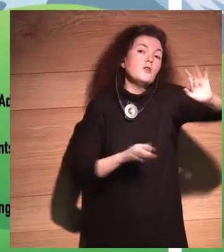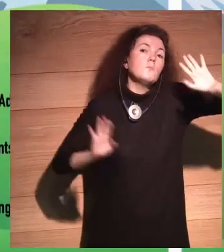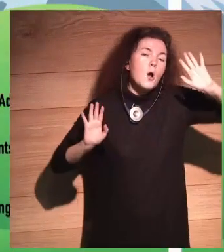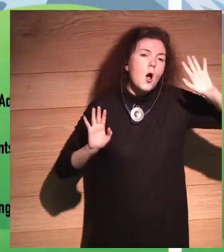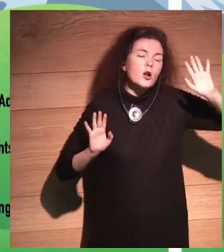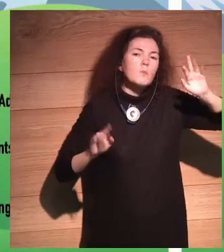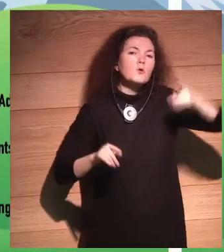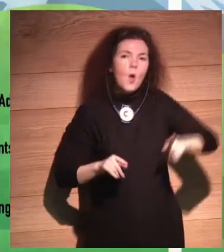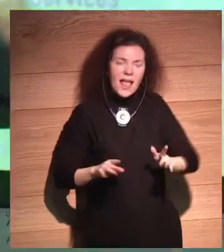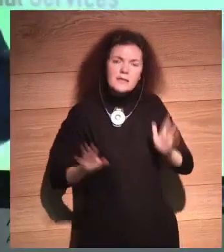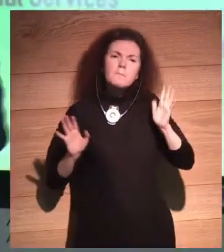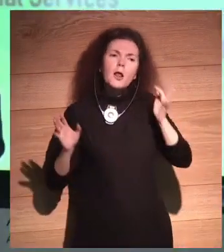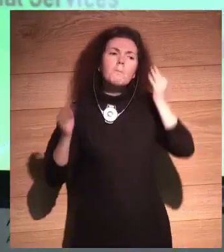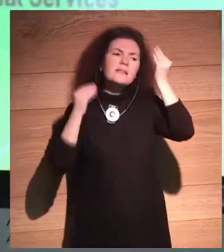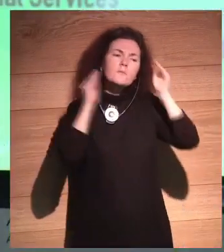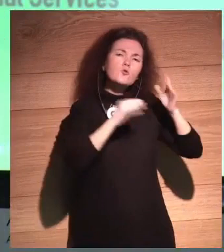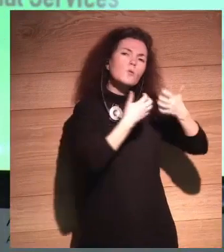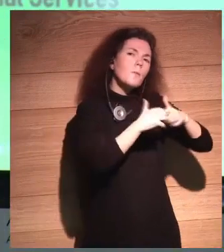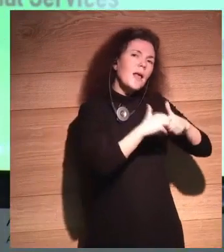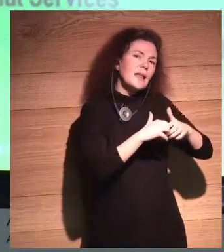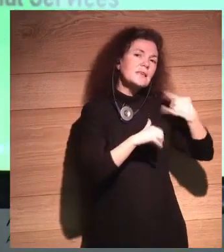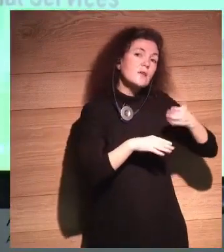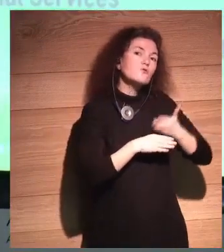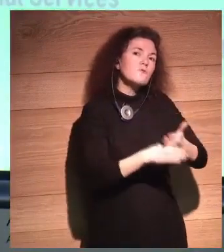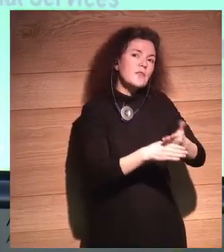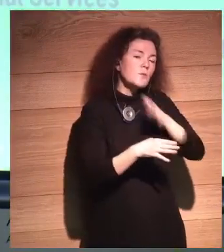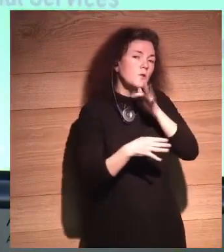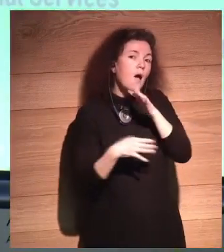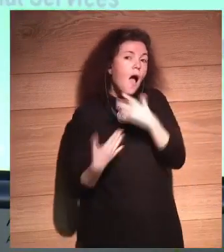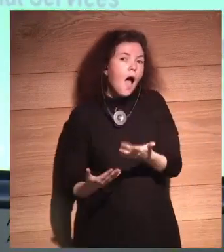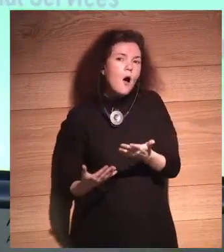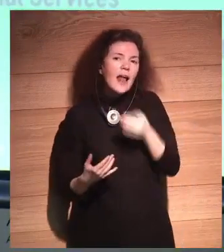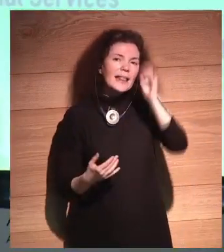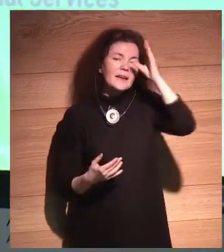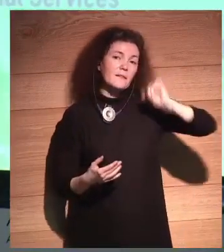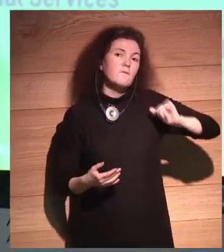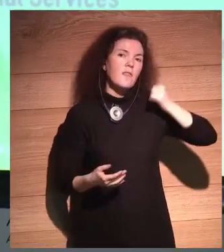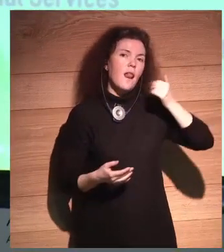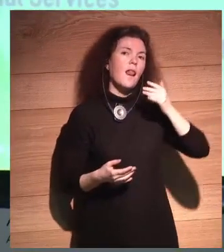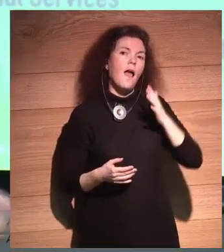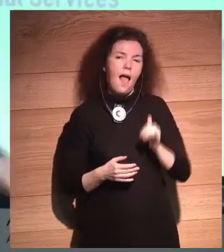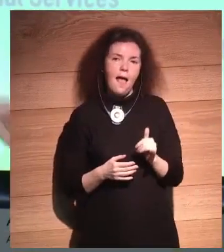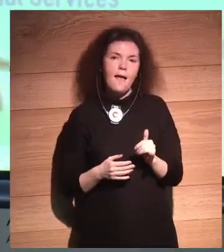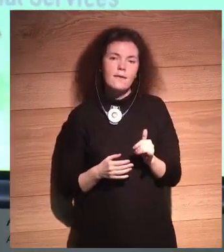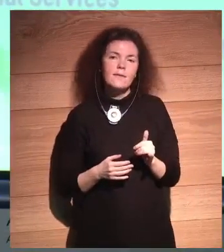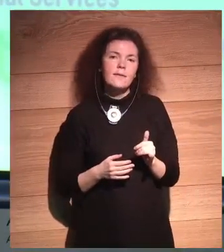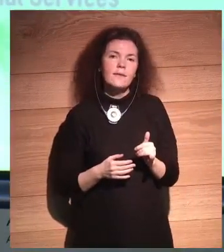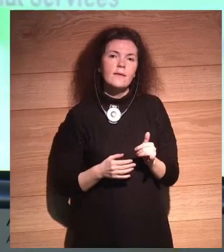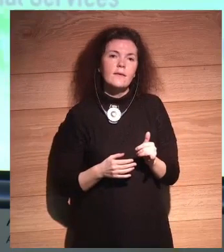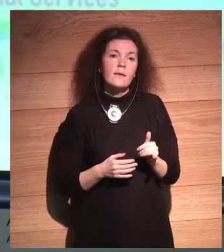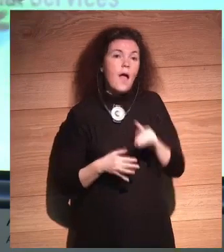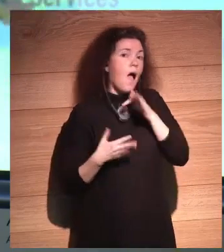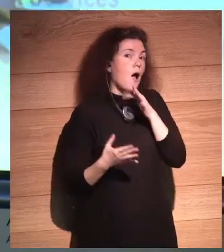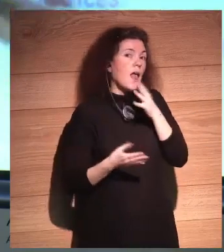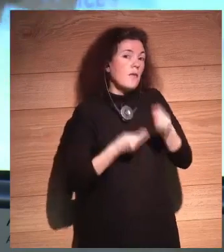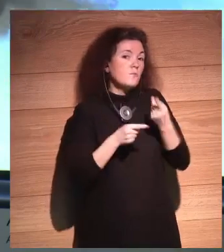con el pensamiento de máquina ya es suficiente, porque ahora tenemos la inteligencia artificial que está